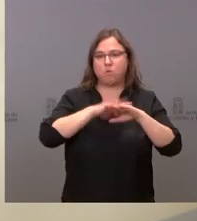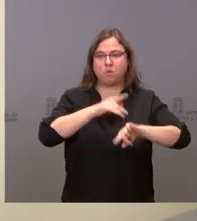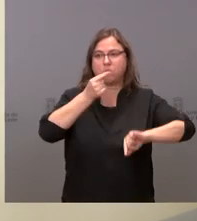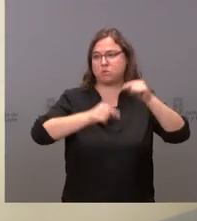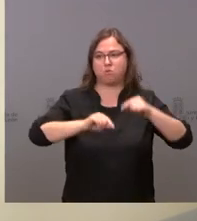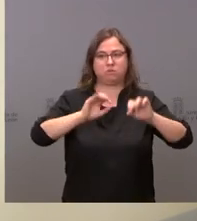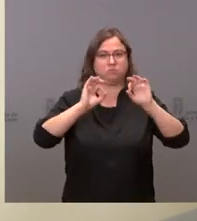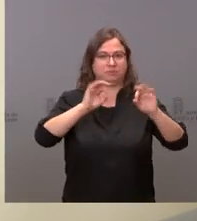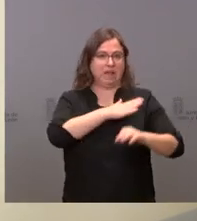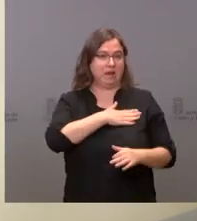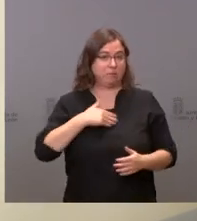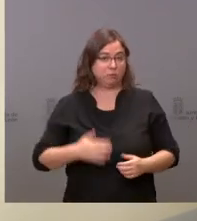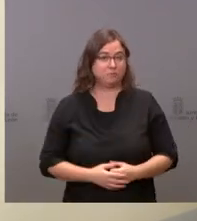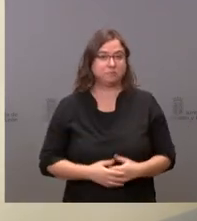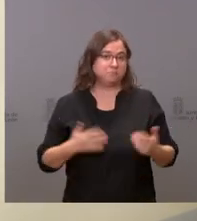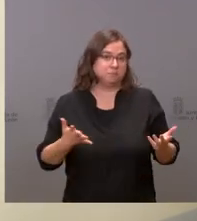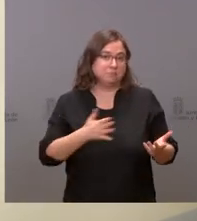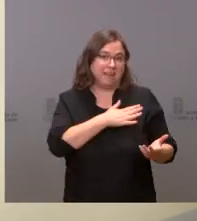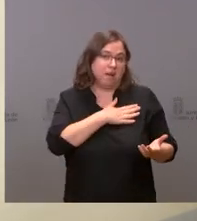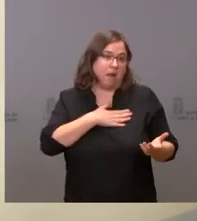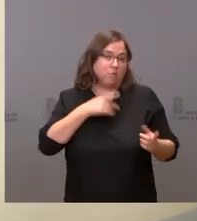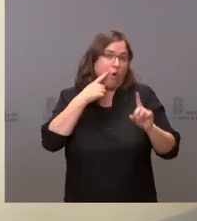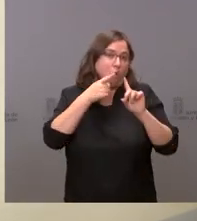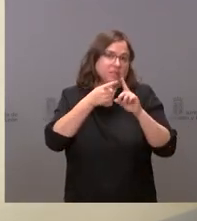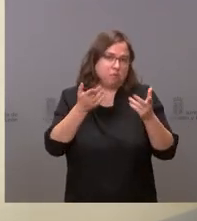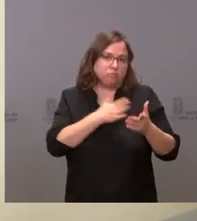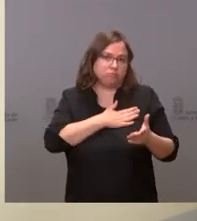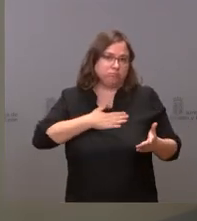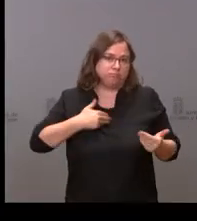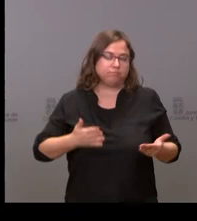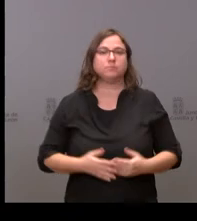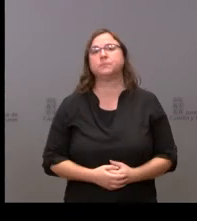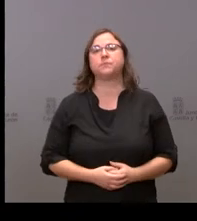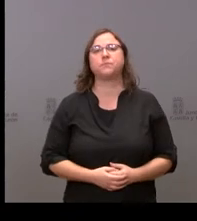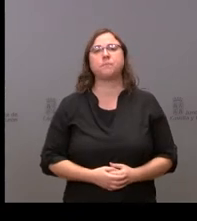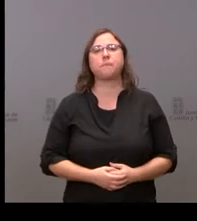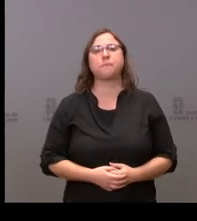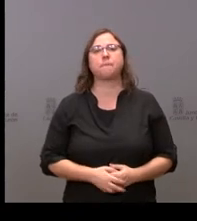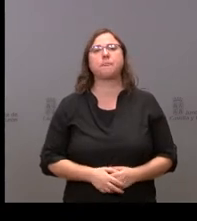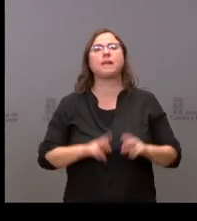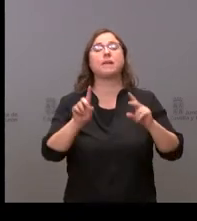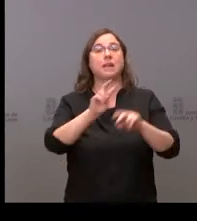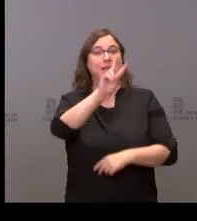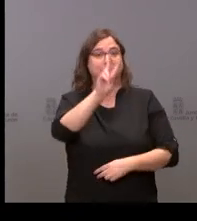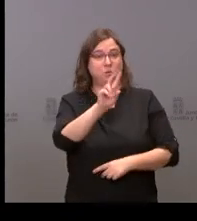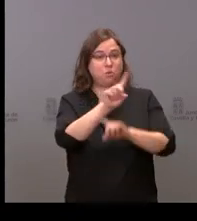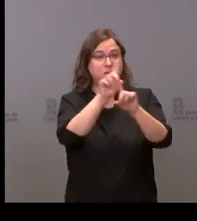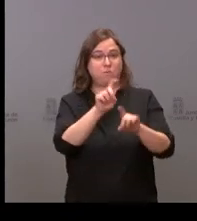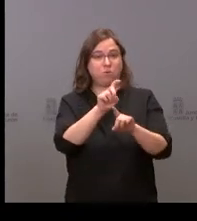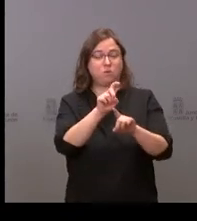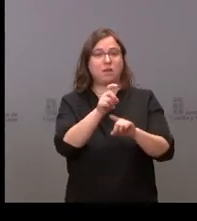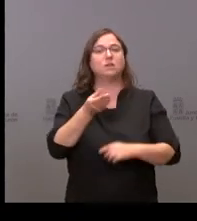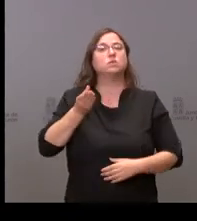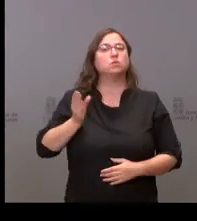como estaba pactado esa es nuestra intención y sobre la segunda pregunta la retribución